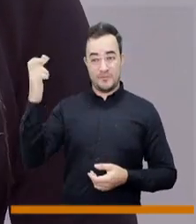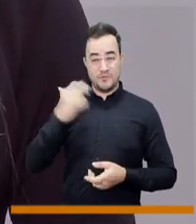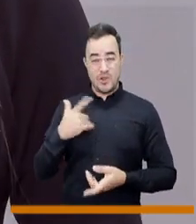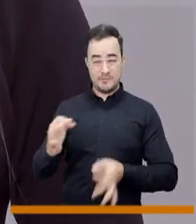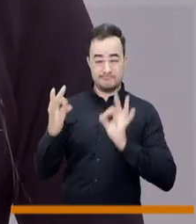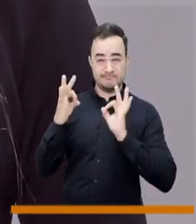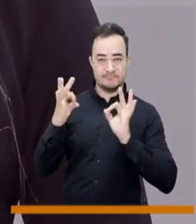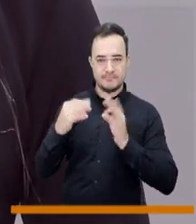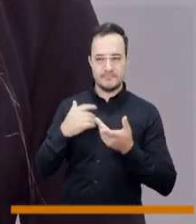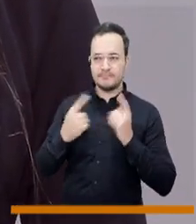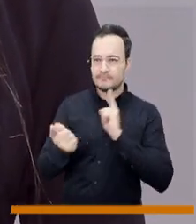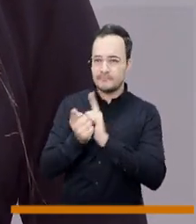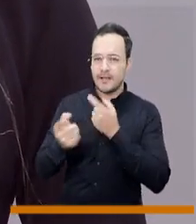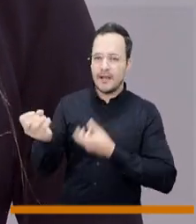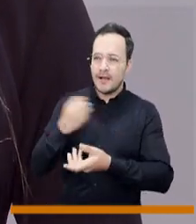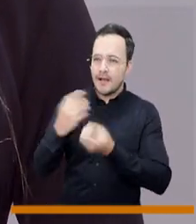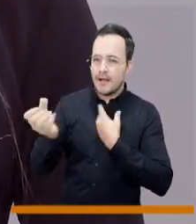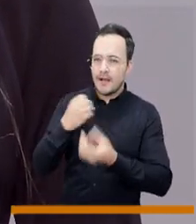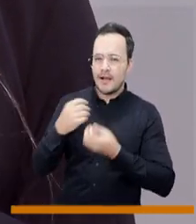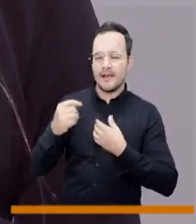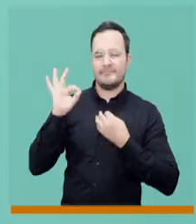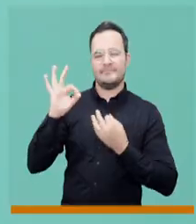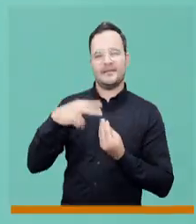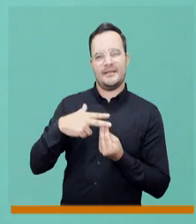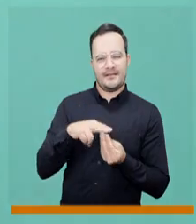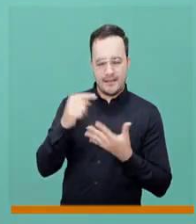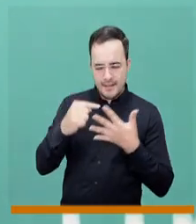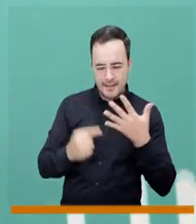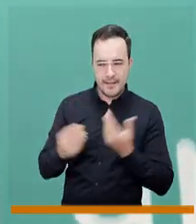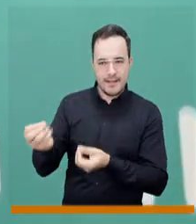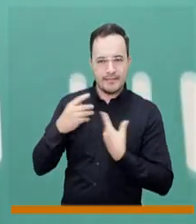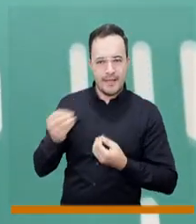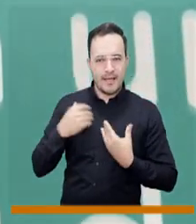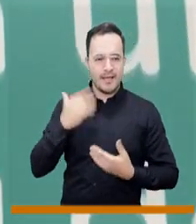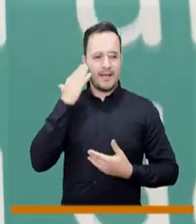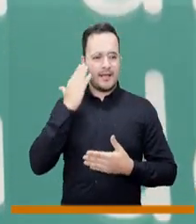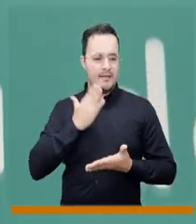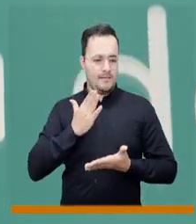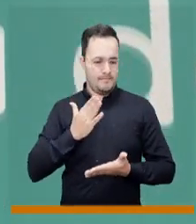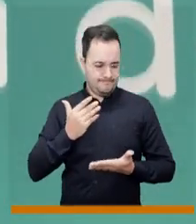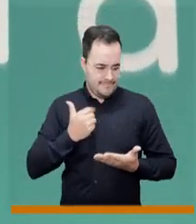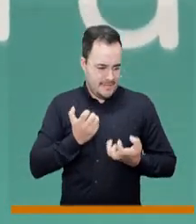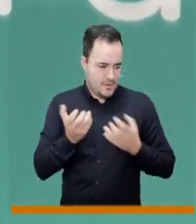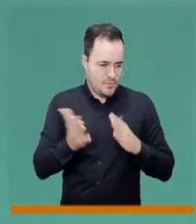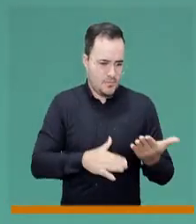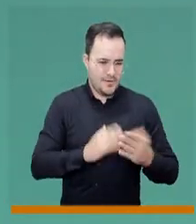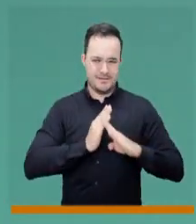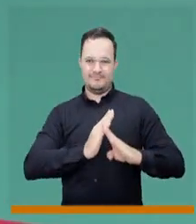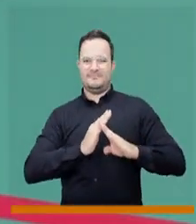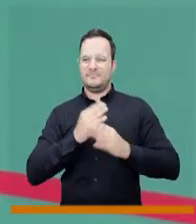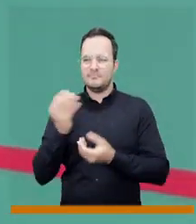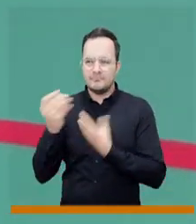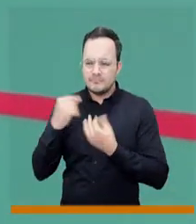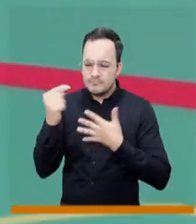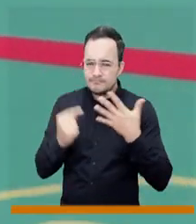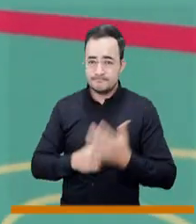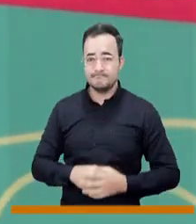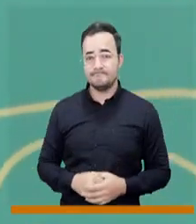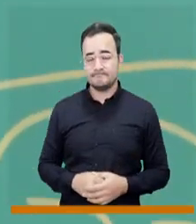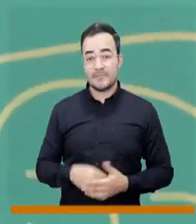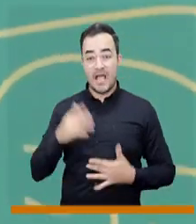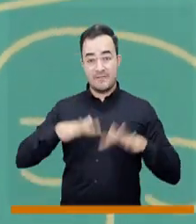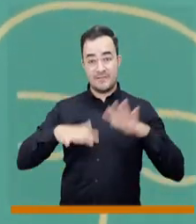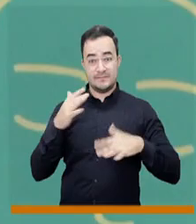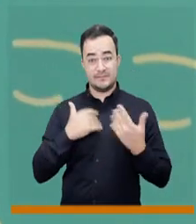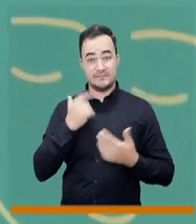Por eso es tan importante poder acudir a un profesional que nos pueda siempre brindar herramientas o un acompañamiento oportuno para la prevención